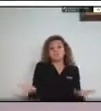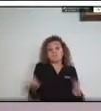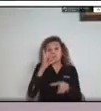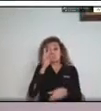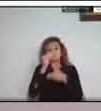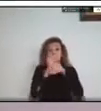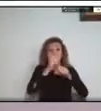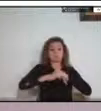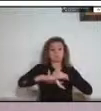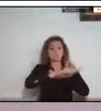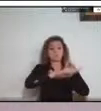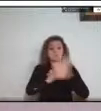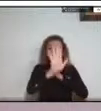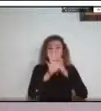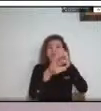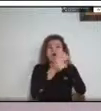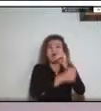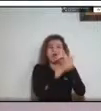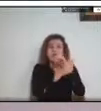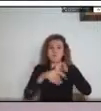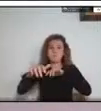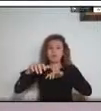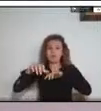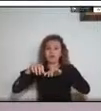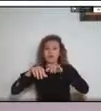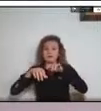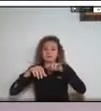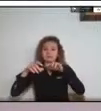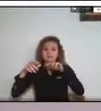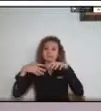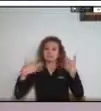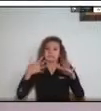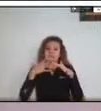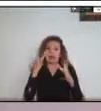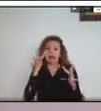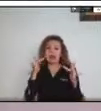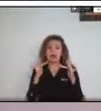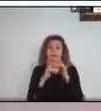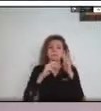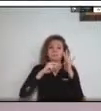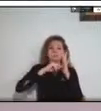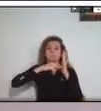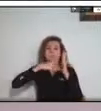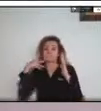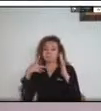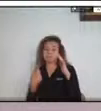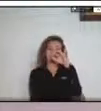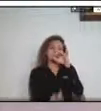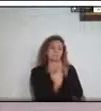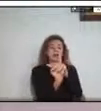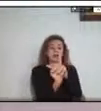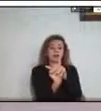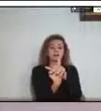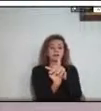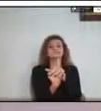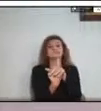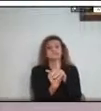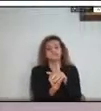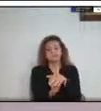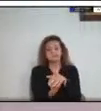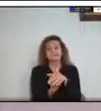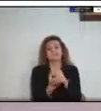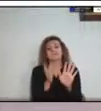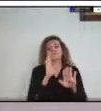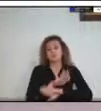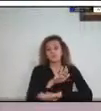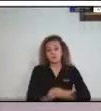expuesto al riesgo tecnológico, lo cual puede presentar incidentes o emergencias en la región producto de derrame de hidrocarburos donde se evidencia la